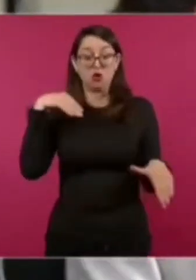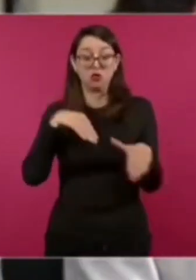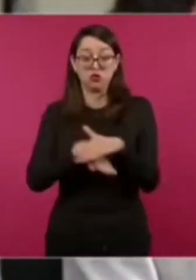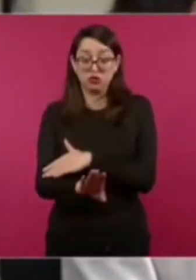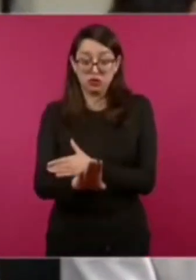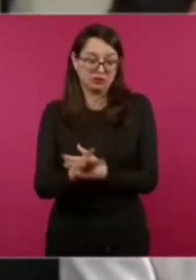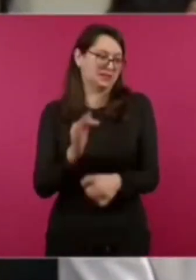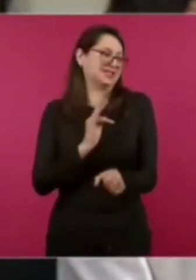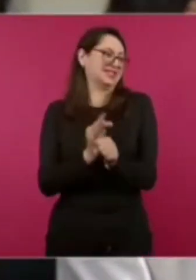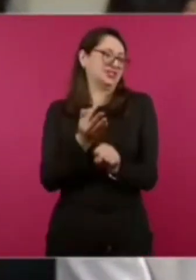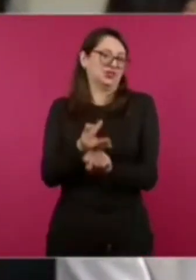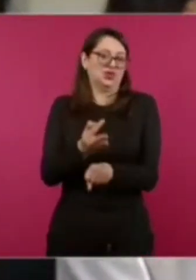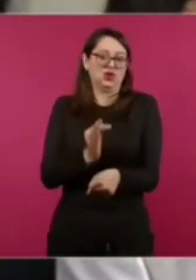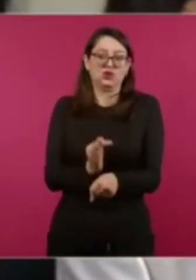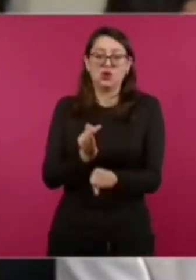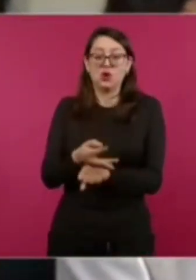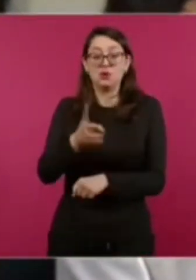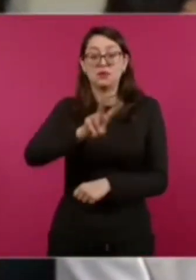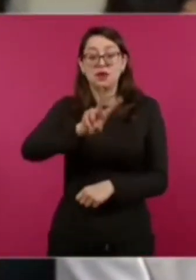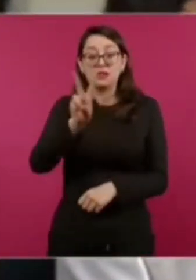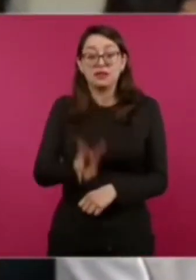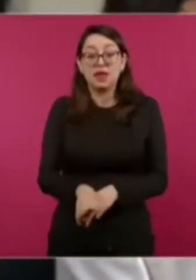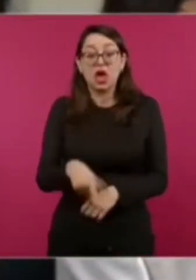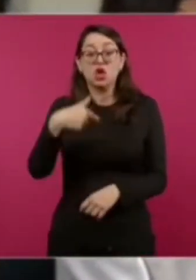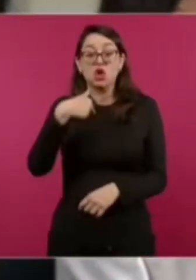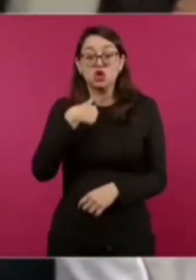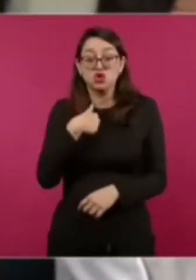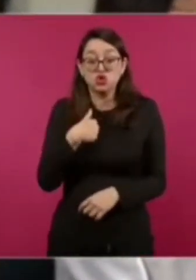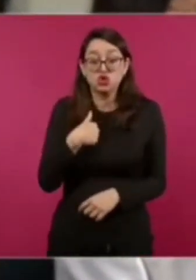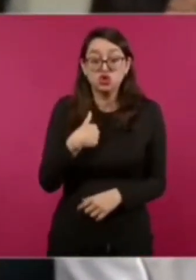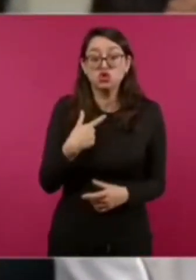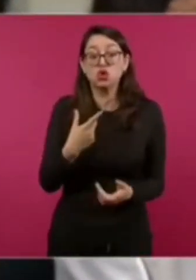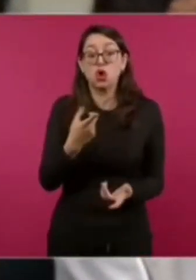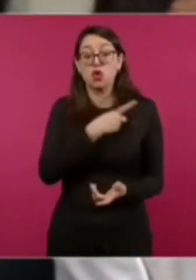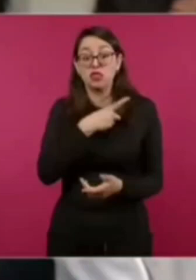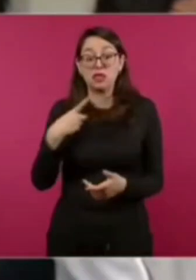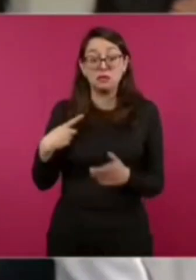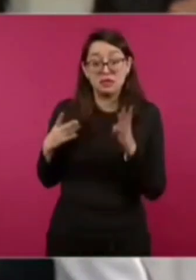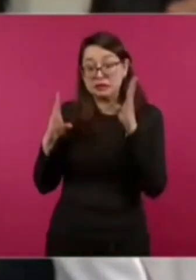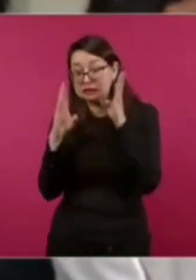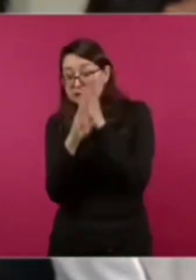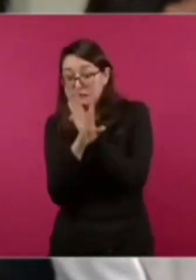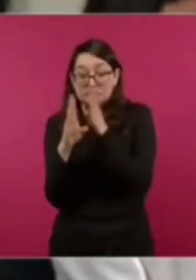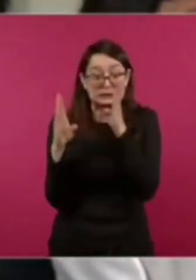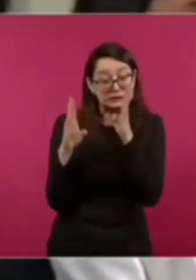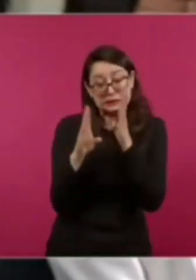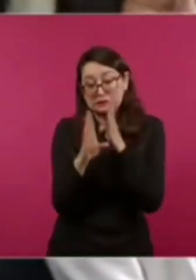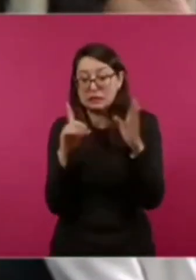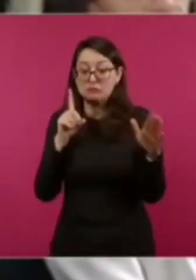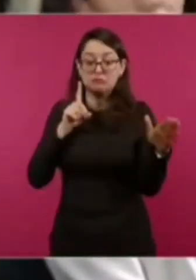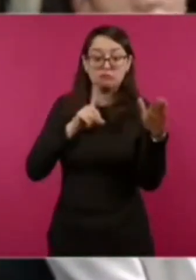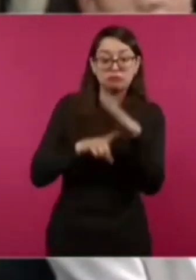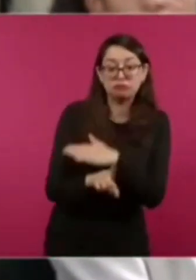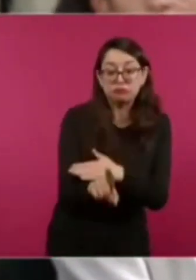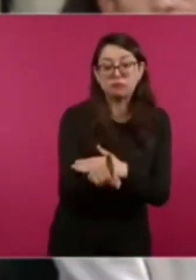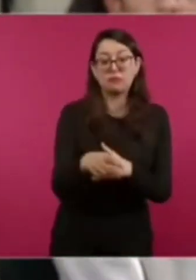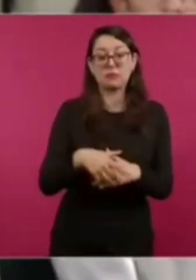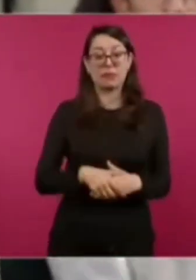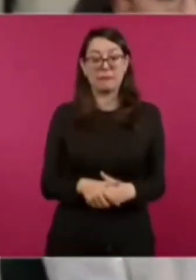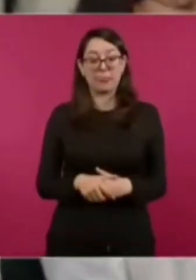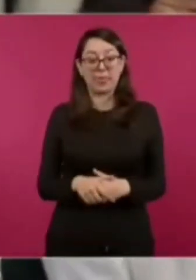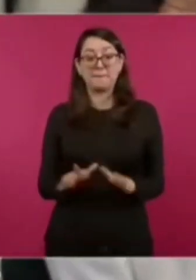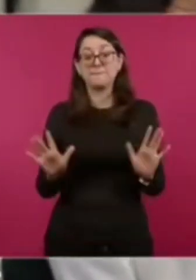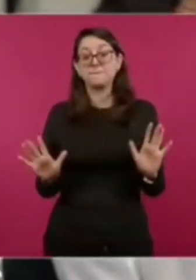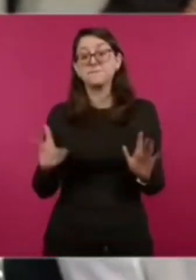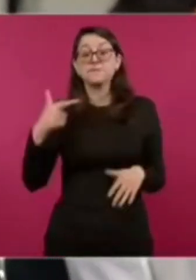porque está hasta chistoso, porque me tuve que meter infraganti al Palacio Nacional porque no me dejaban entrar. Tuve que meterme